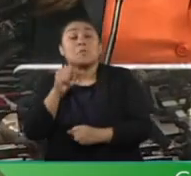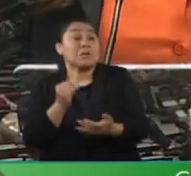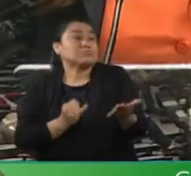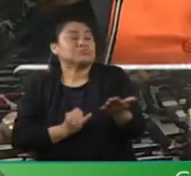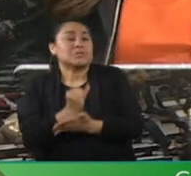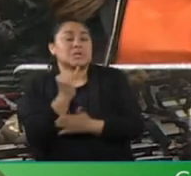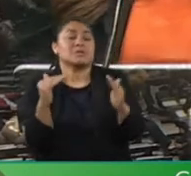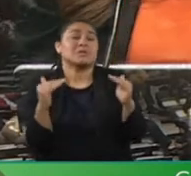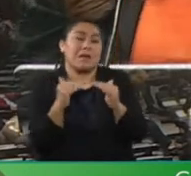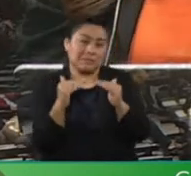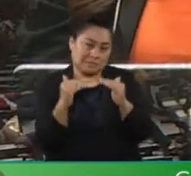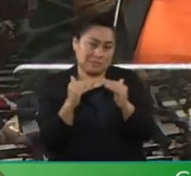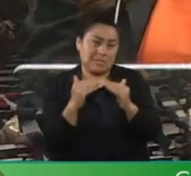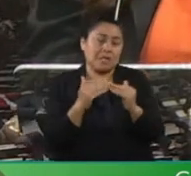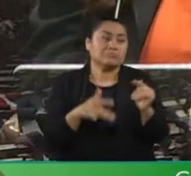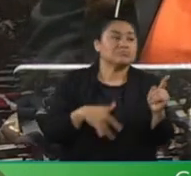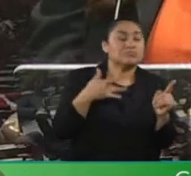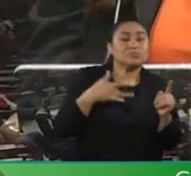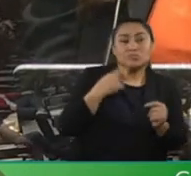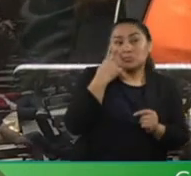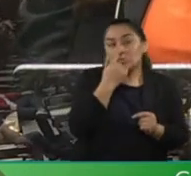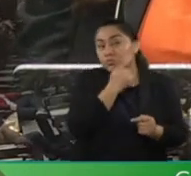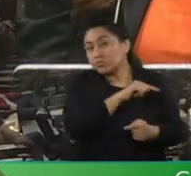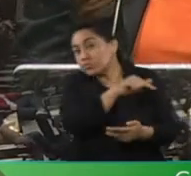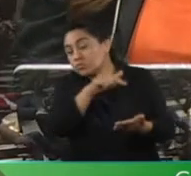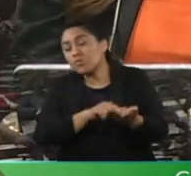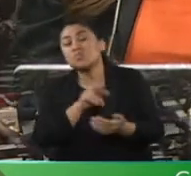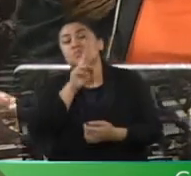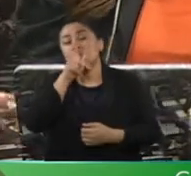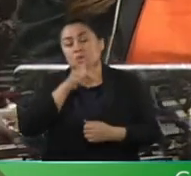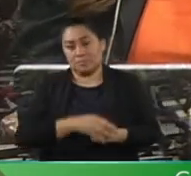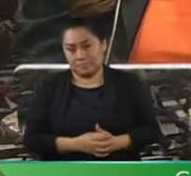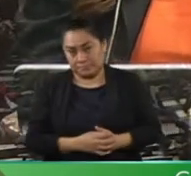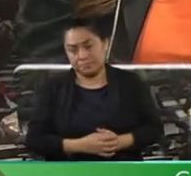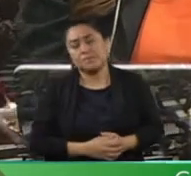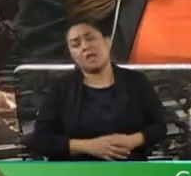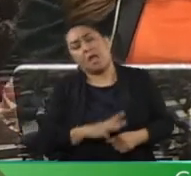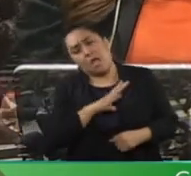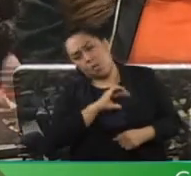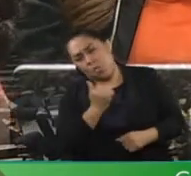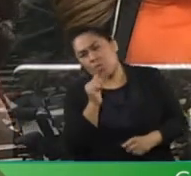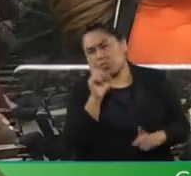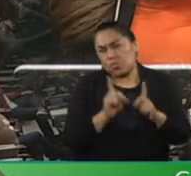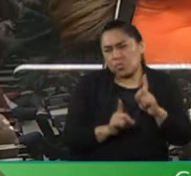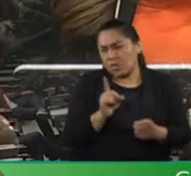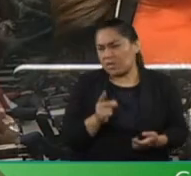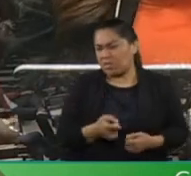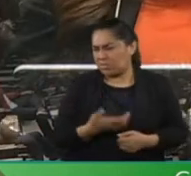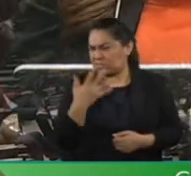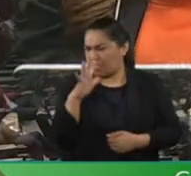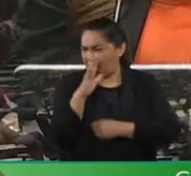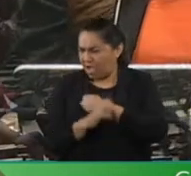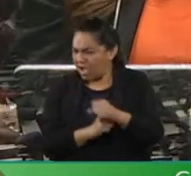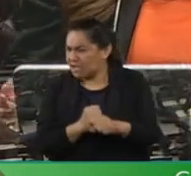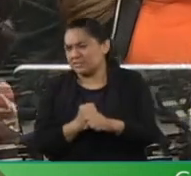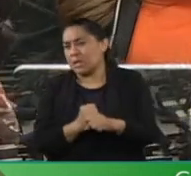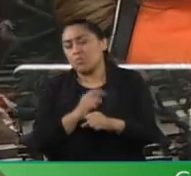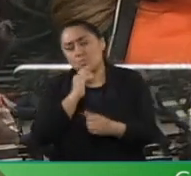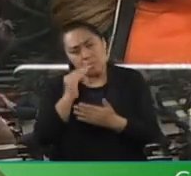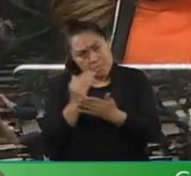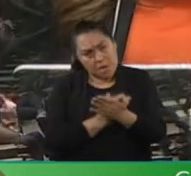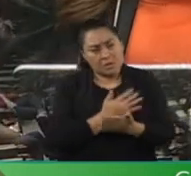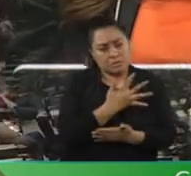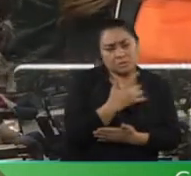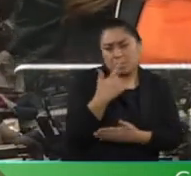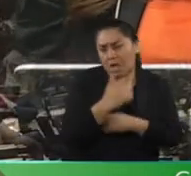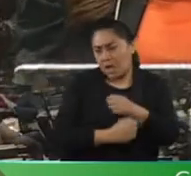que al final le siente mejor al trabajador. Ahora, también tengo otras dudas, ¿por qué 10 años y no 5 o 7? ¿Qué pasa si